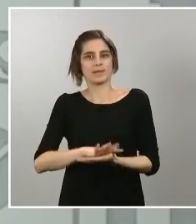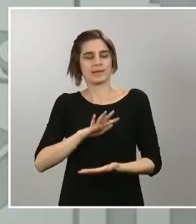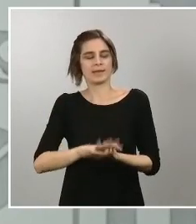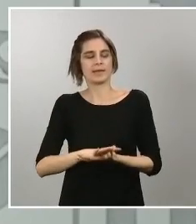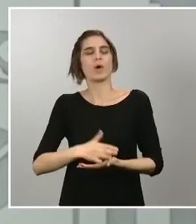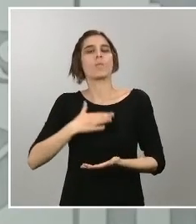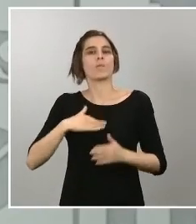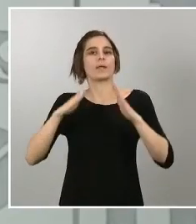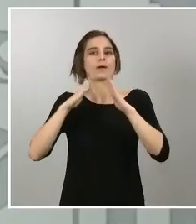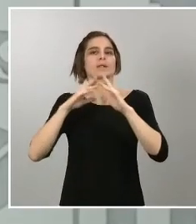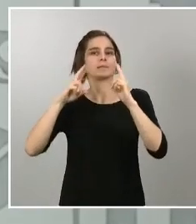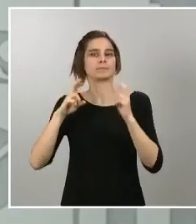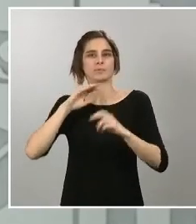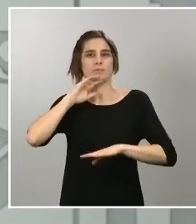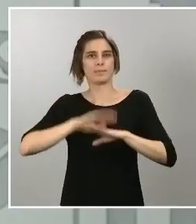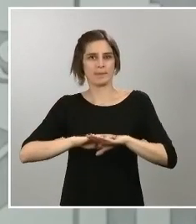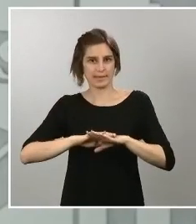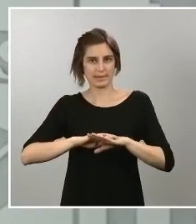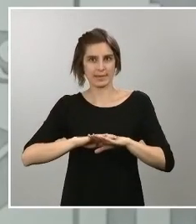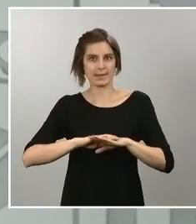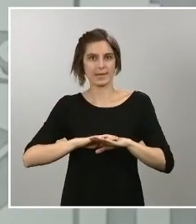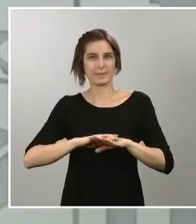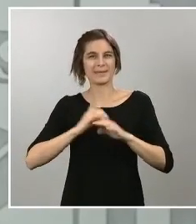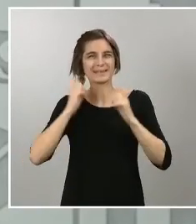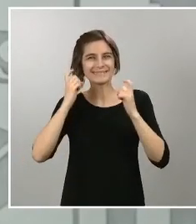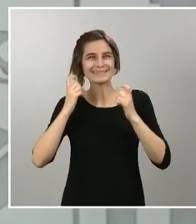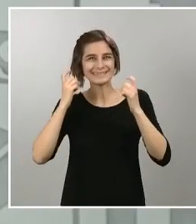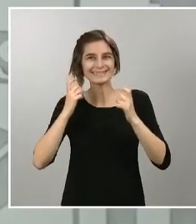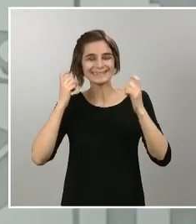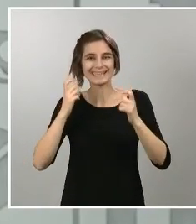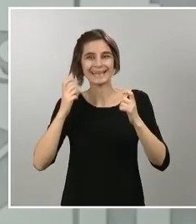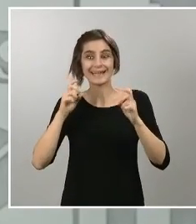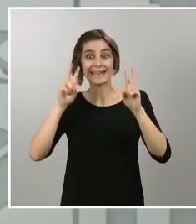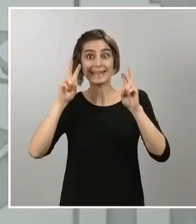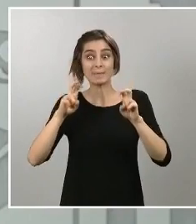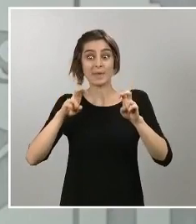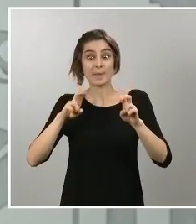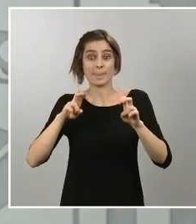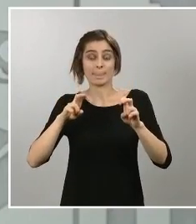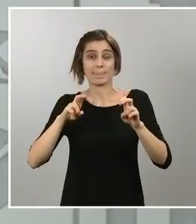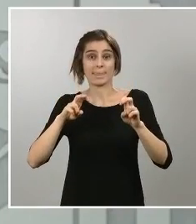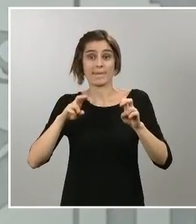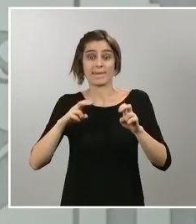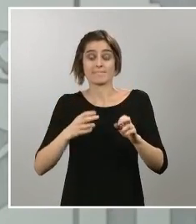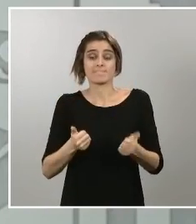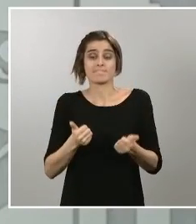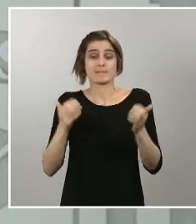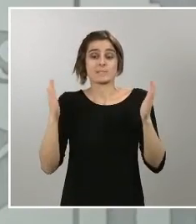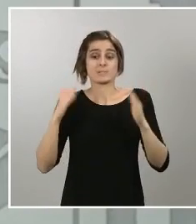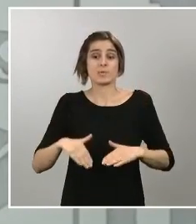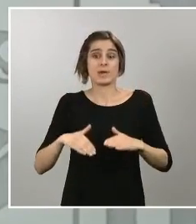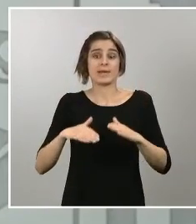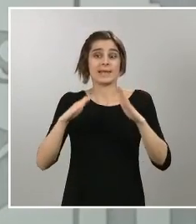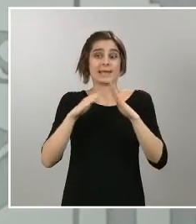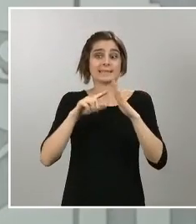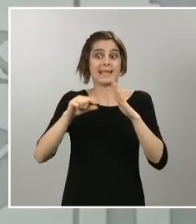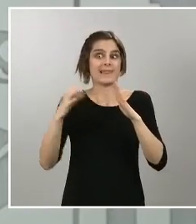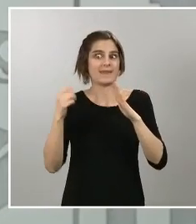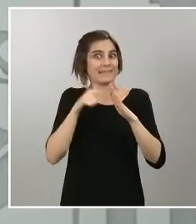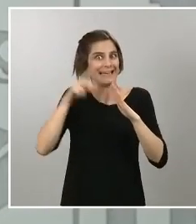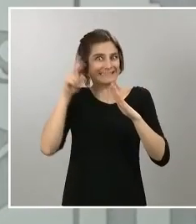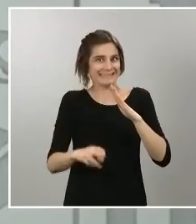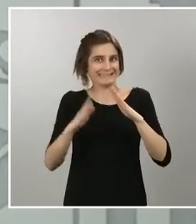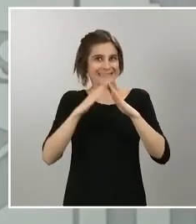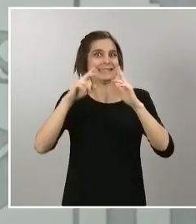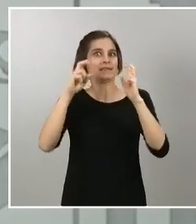gap de la movilidad que existe en los fines de semana. En definitiva, intentar que nuestra capacidad